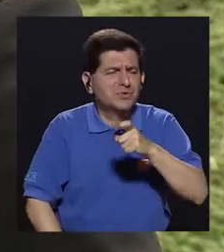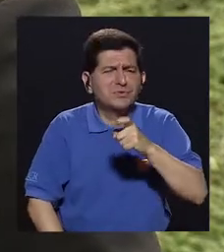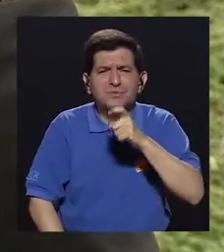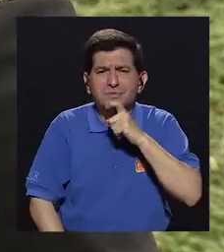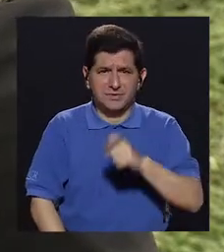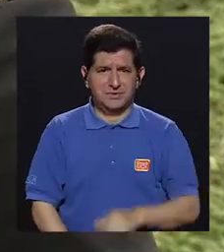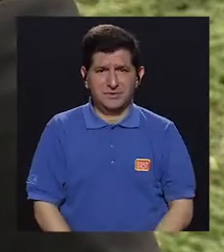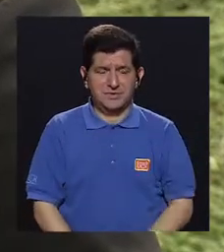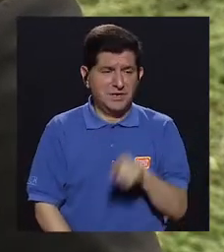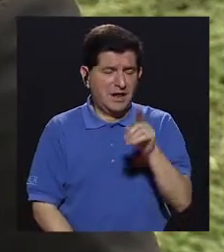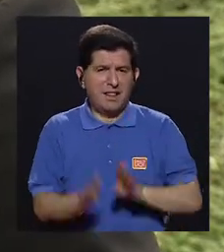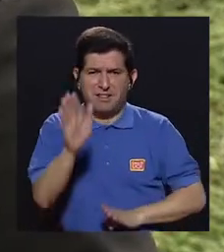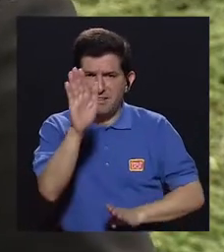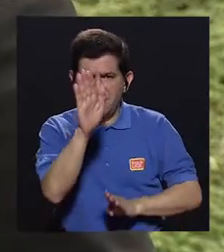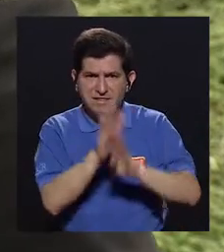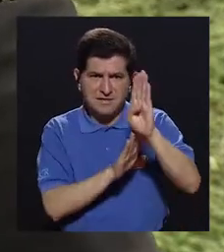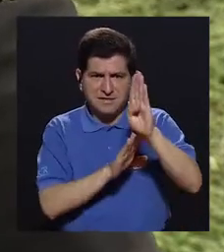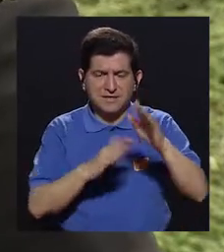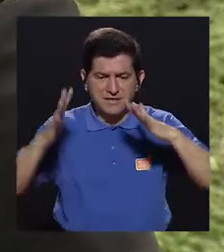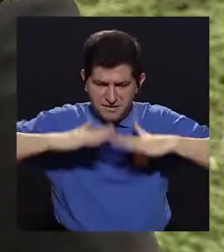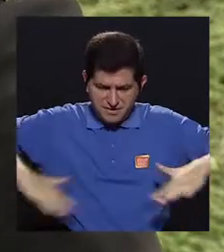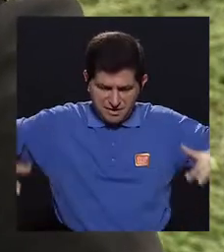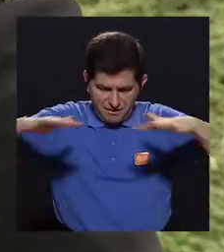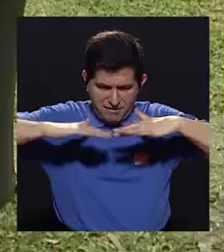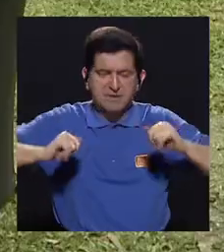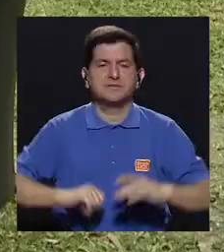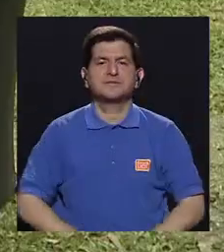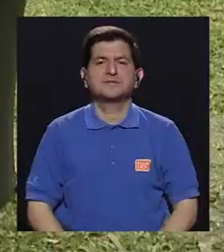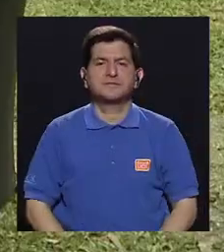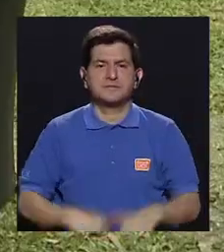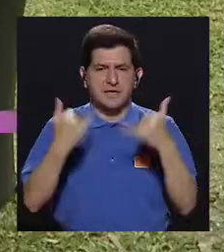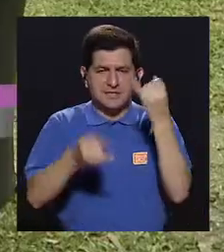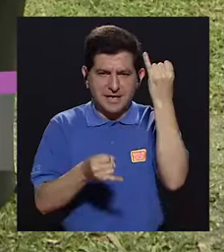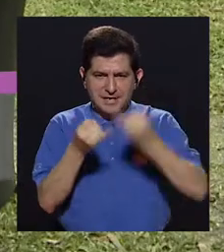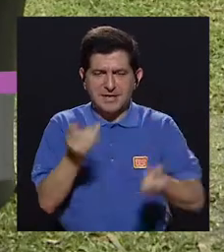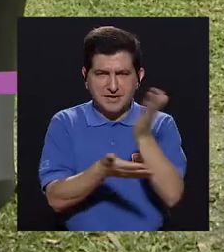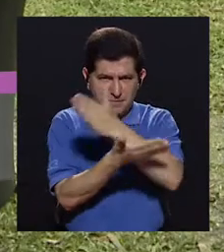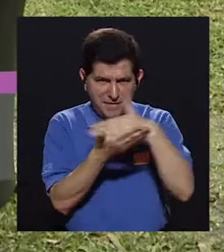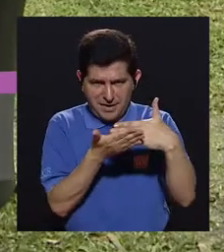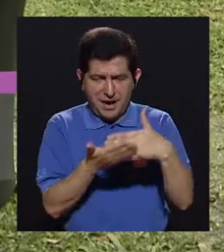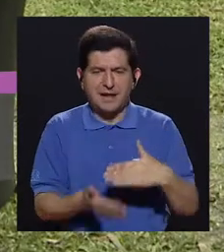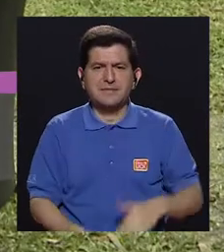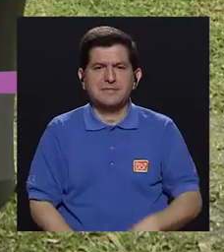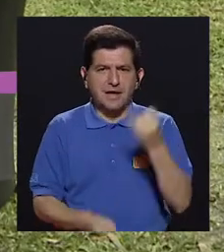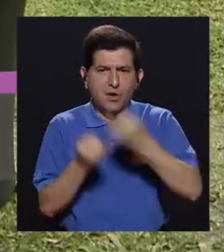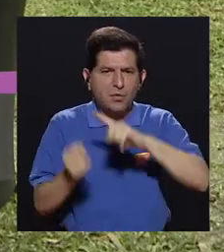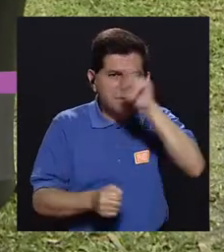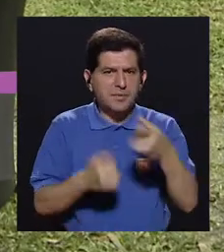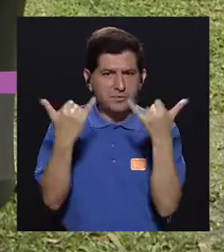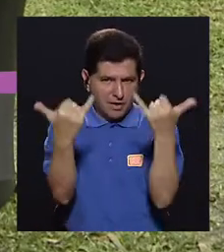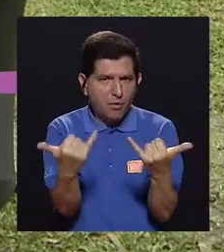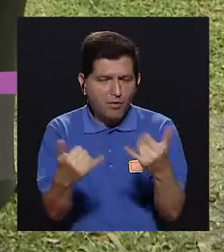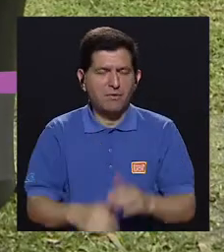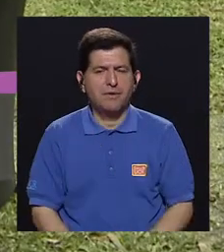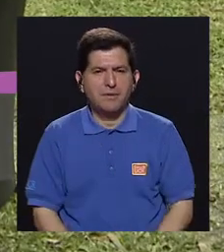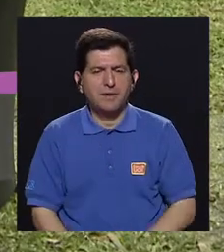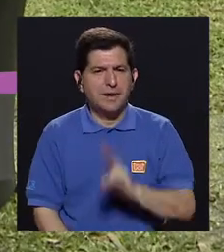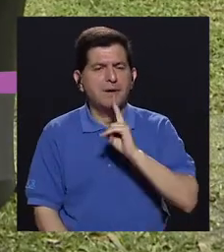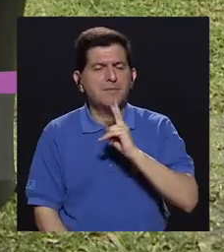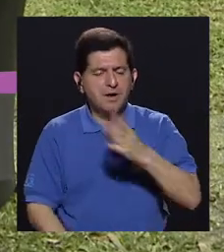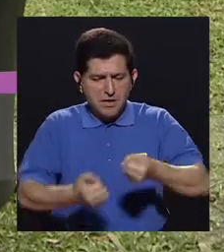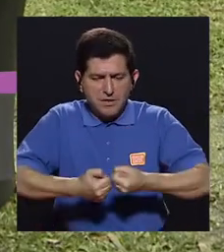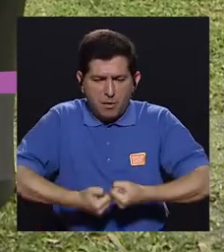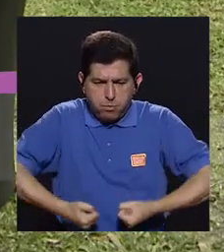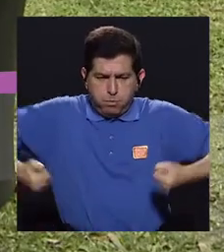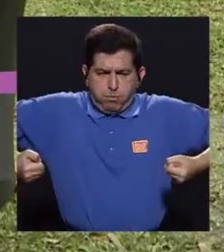desarrollarse en un ambiente. Y sobre todo, ya para cerrar este bloque, y es mi última consulta, si bien